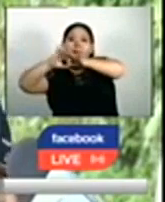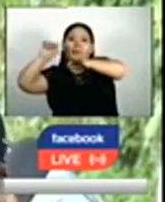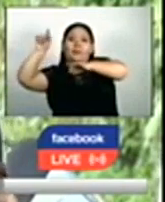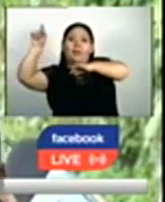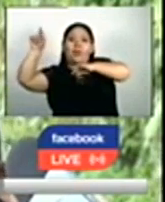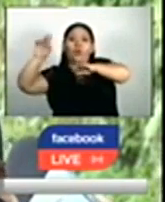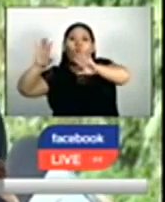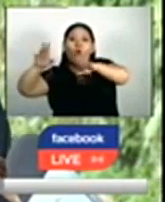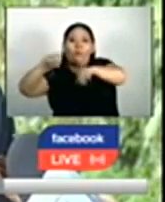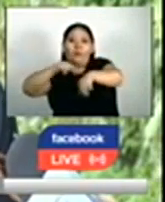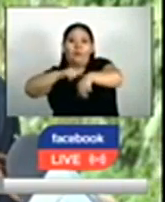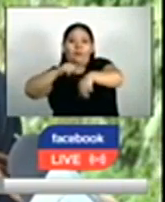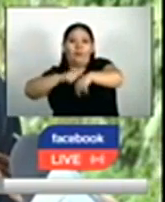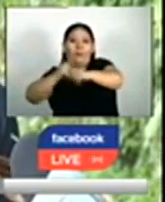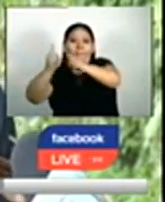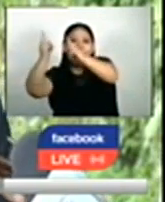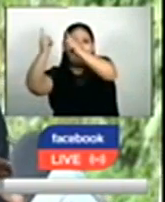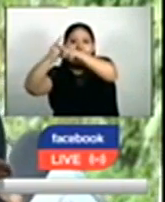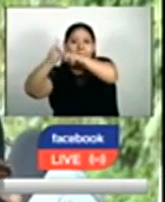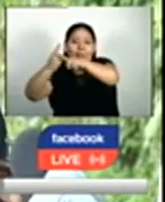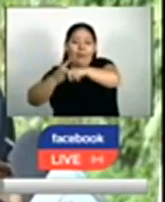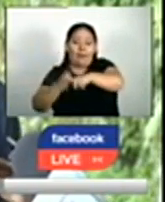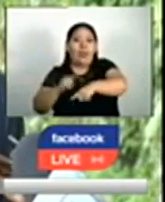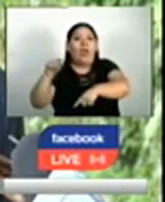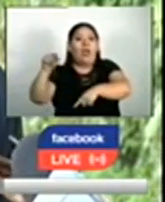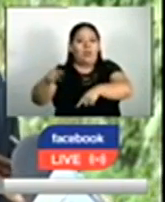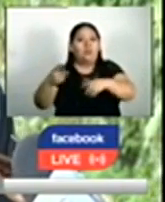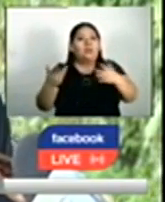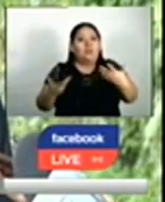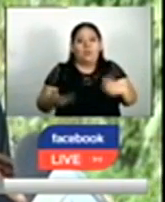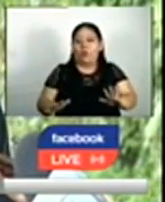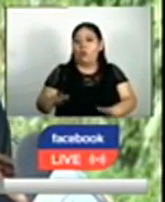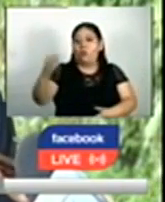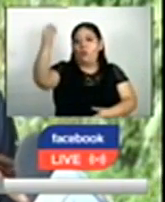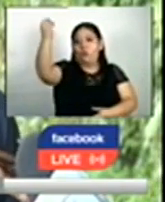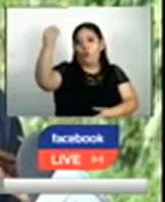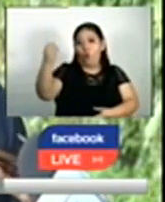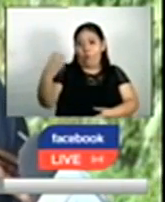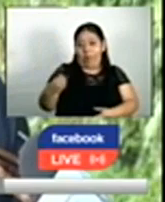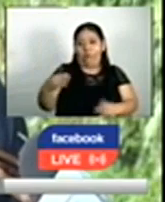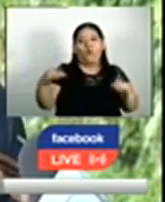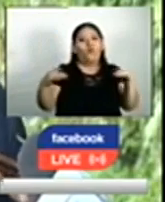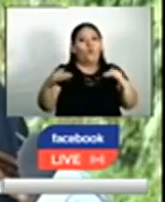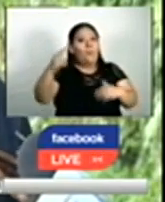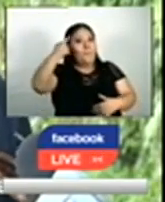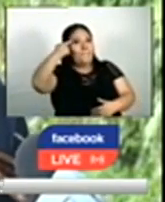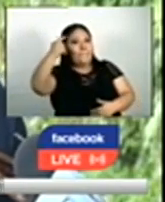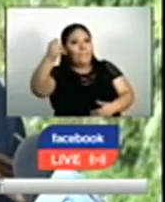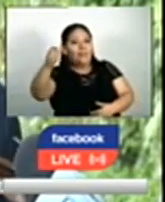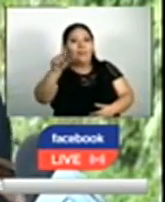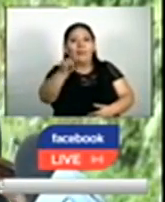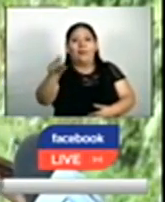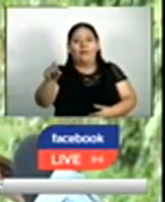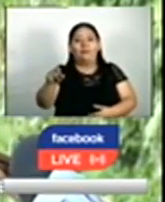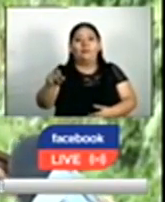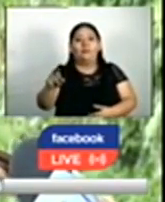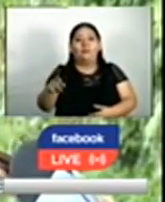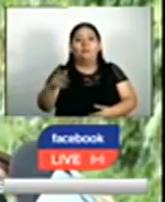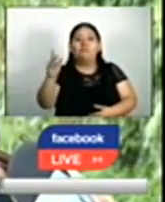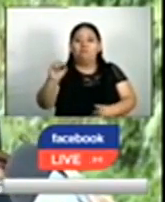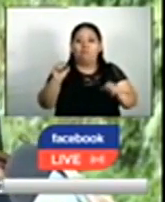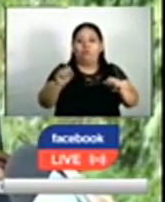comportamiento en tiempo real y ahí es donde se comportarían ya como semáforos inteligentes, ya que estarían acoplándose al